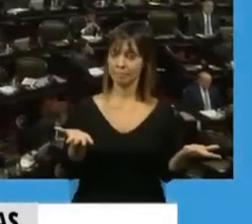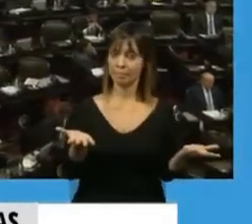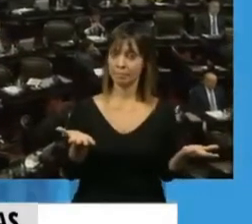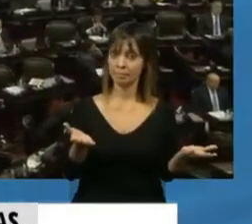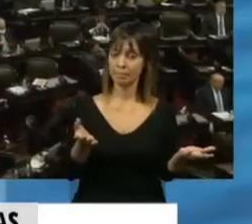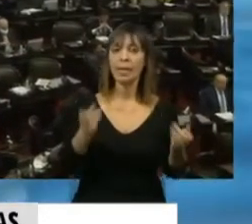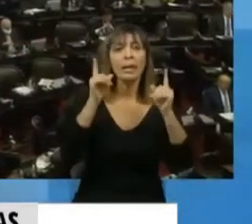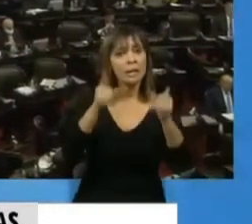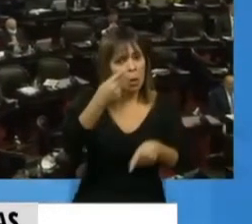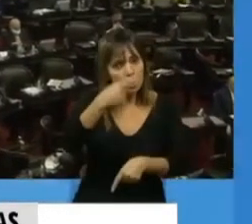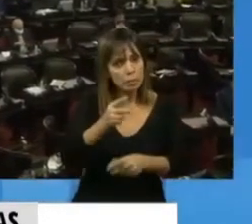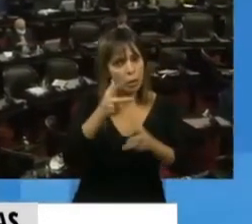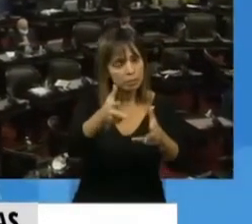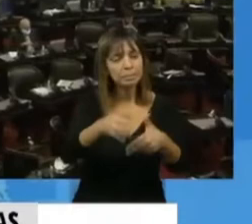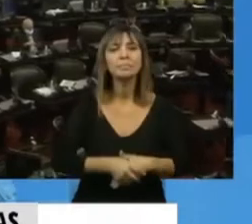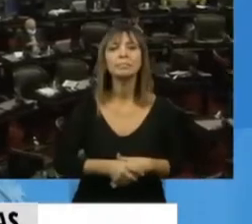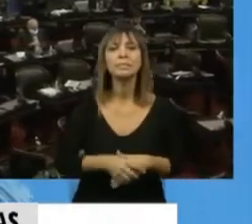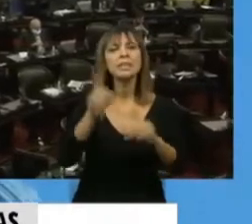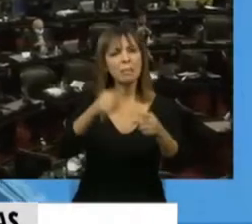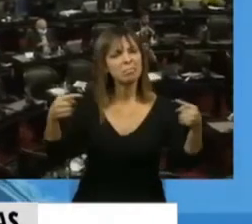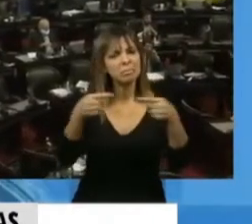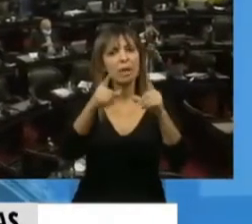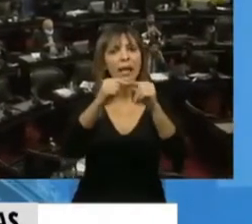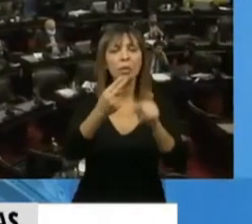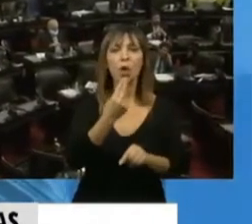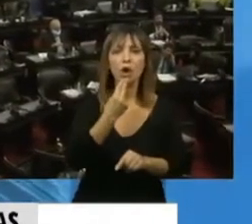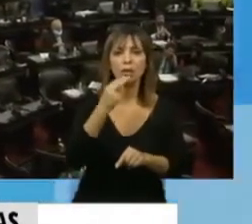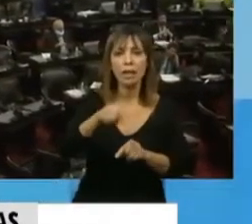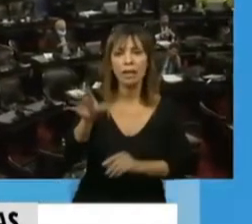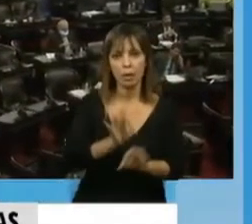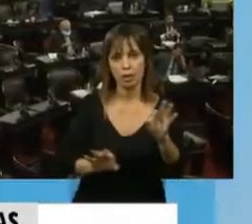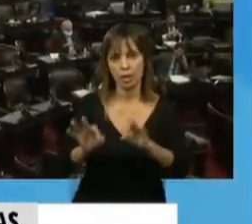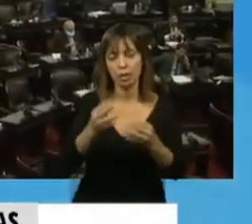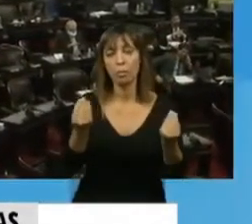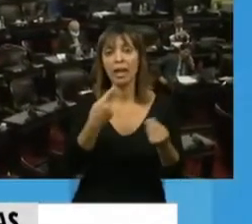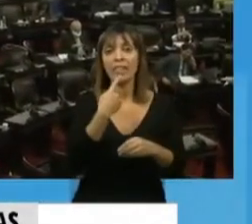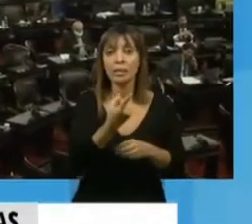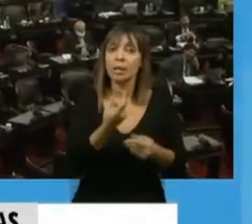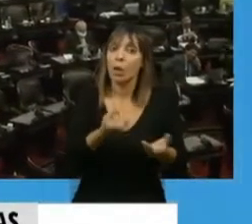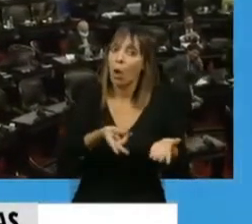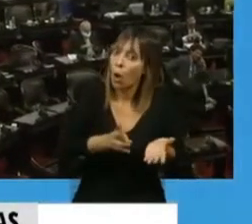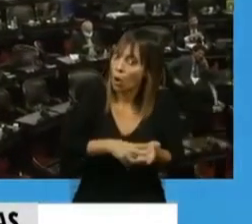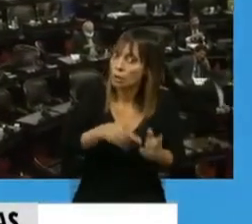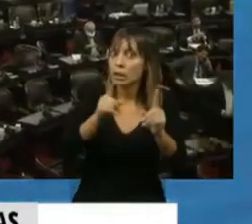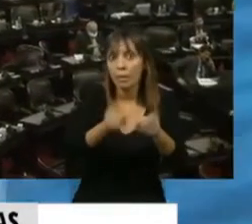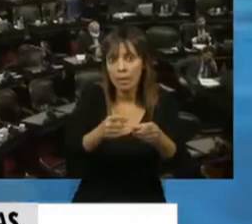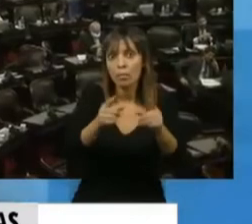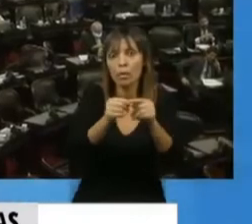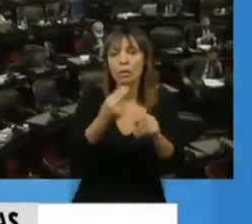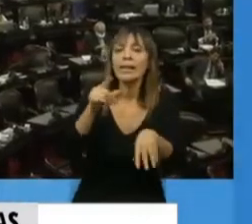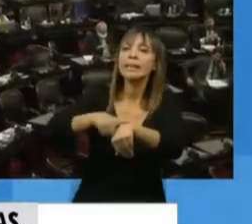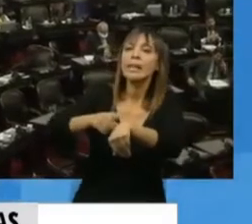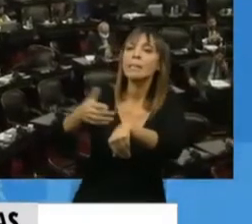Congreso. Y para terminar, también discrepamos con el artículo 11 de este proyecto, que una vez más le da... El tiempo,